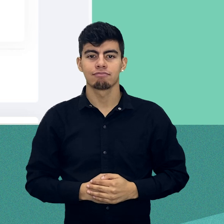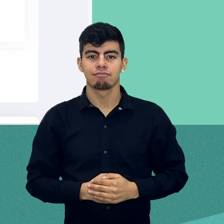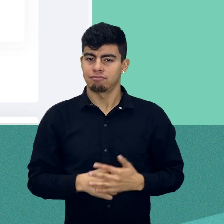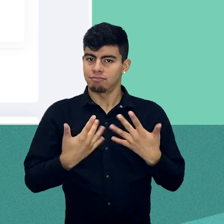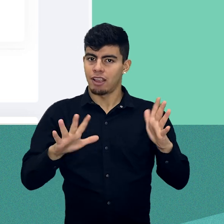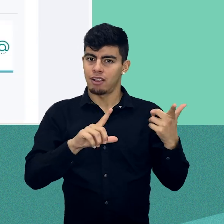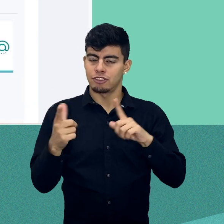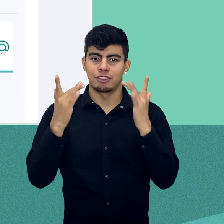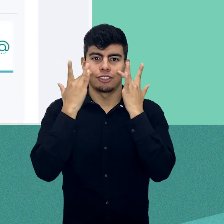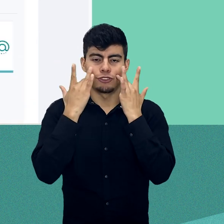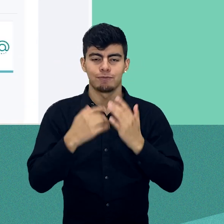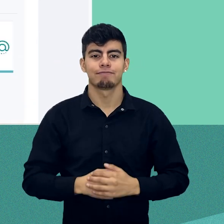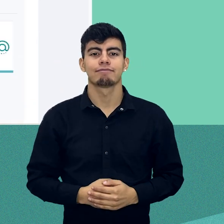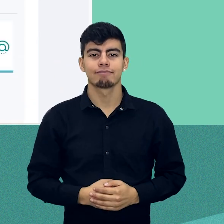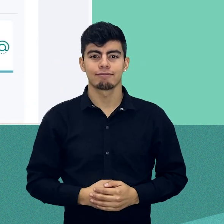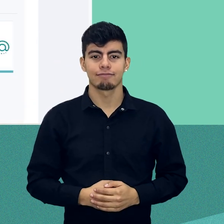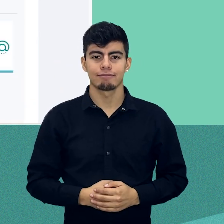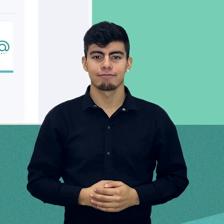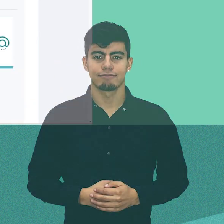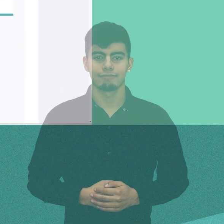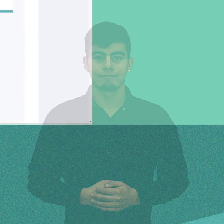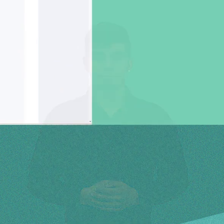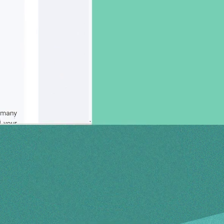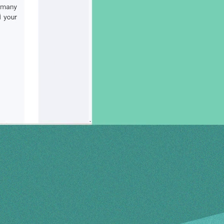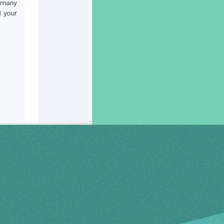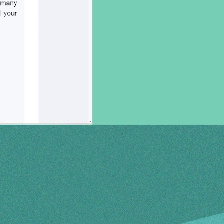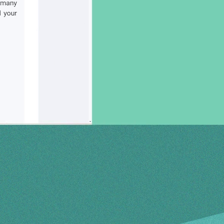listo, ya hemos agregado nuestra tarea en formato de audio.